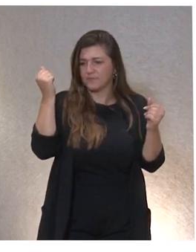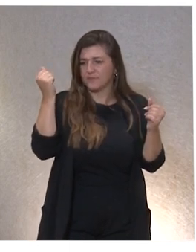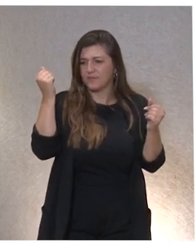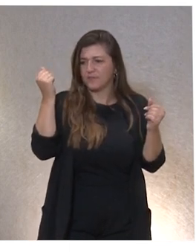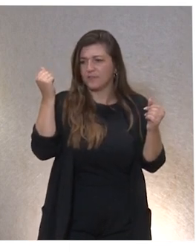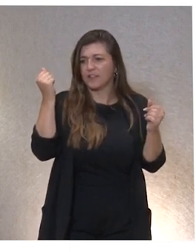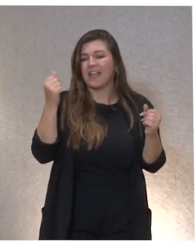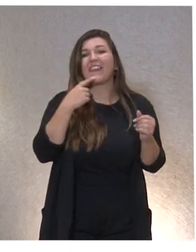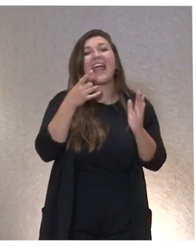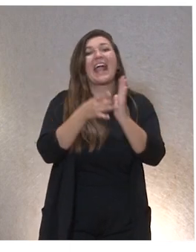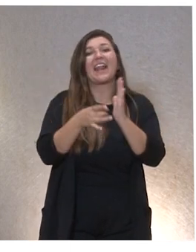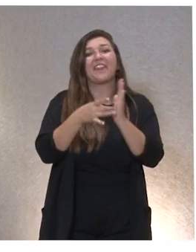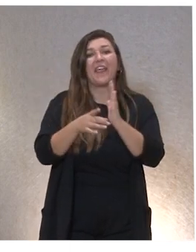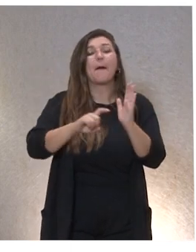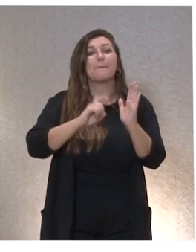Calidad plena, gracias.